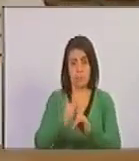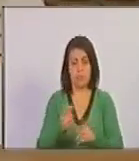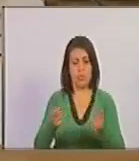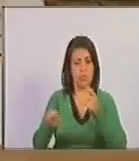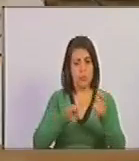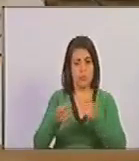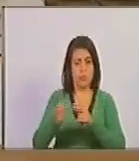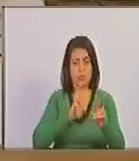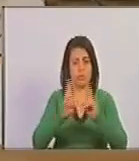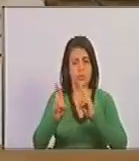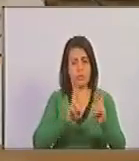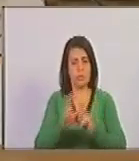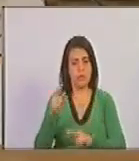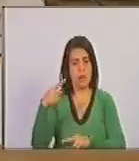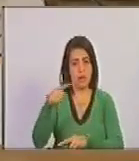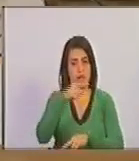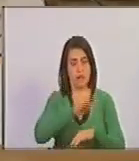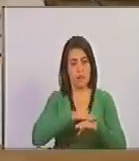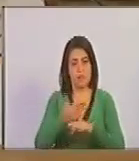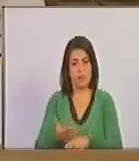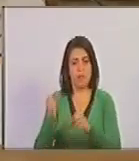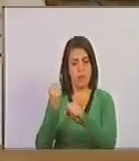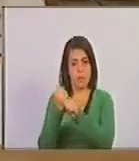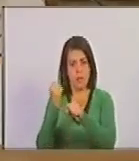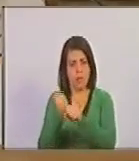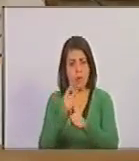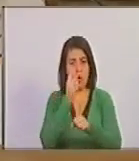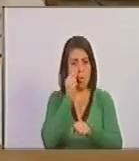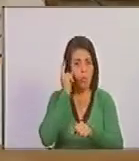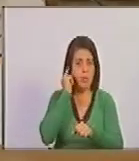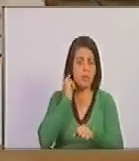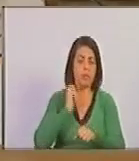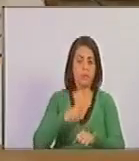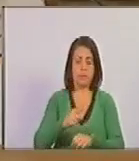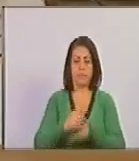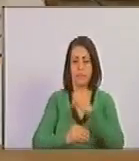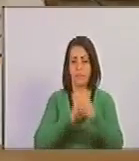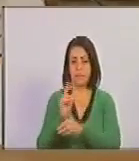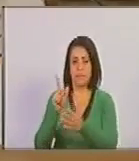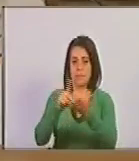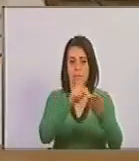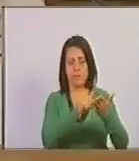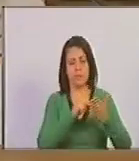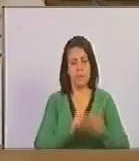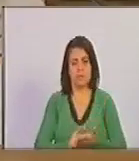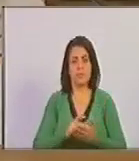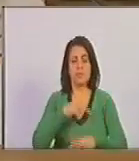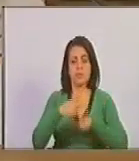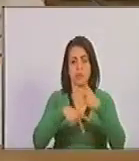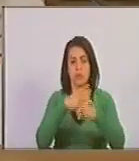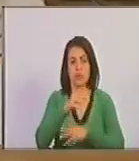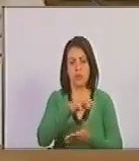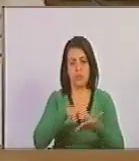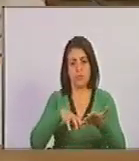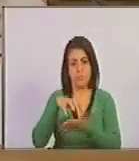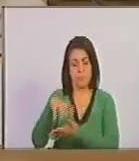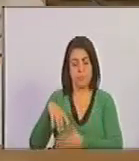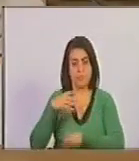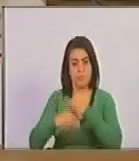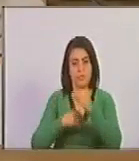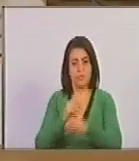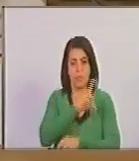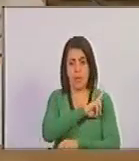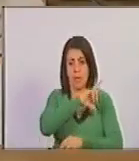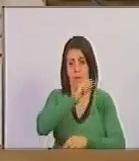regular la relación existente entre las trabajadoras y los trabajadores que participan en la producción agrícola y las